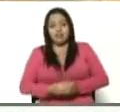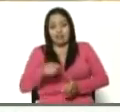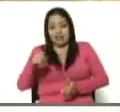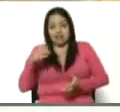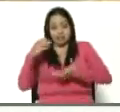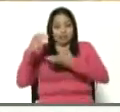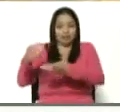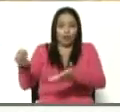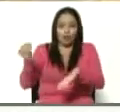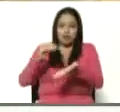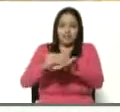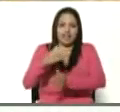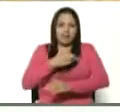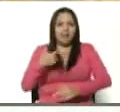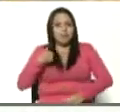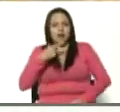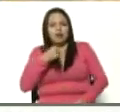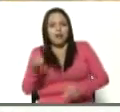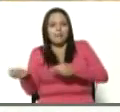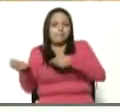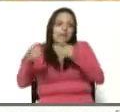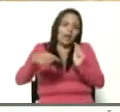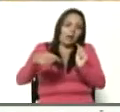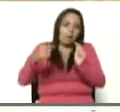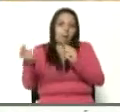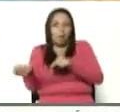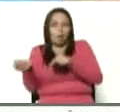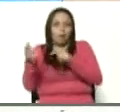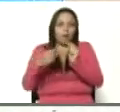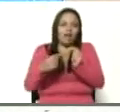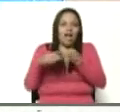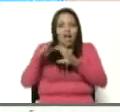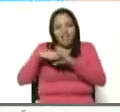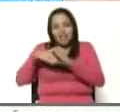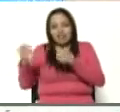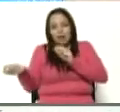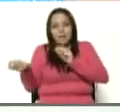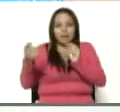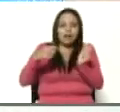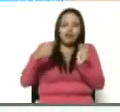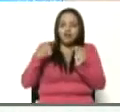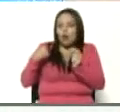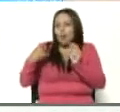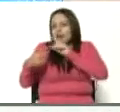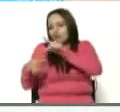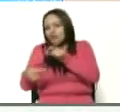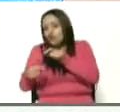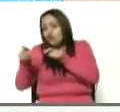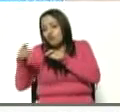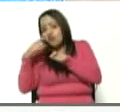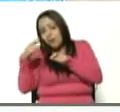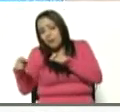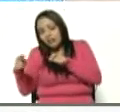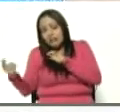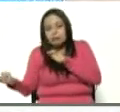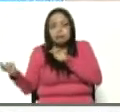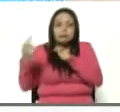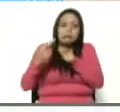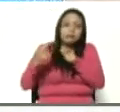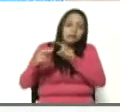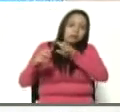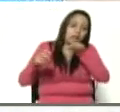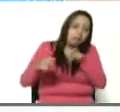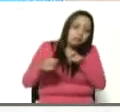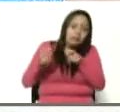a mí me gusta el ping pong en el diálogo. Tú lanzas, yo respondo. Yo lanzo, tú respondes. Tú dices una crítica, yo la asumo.